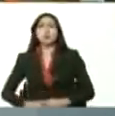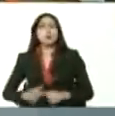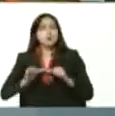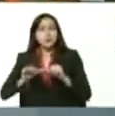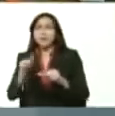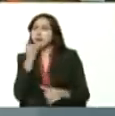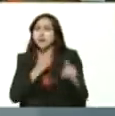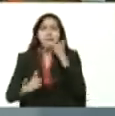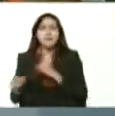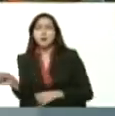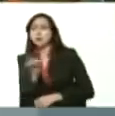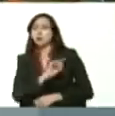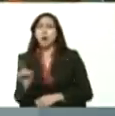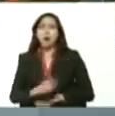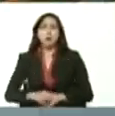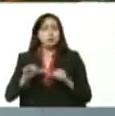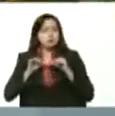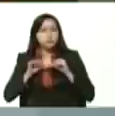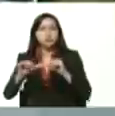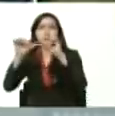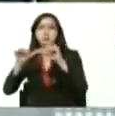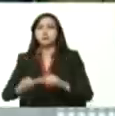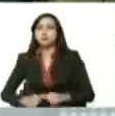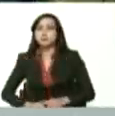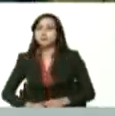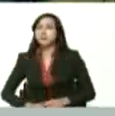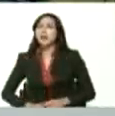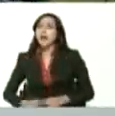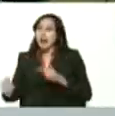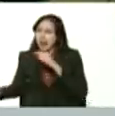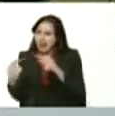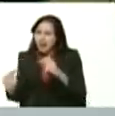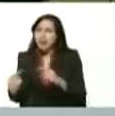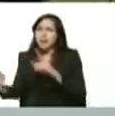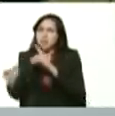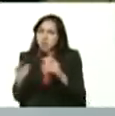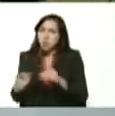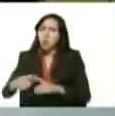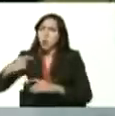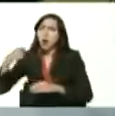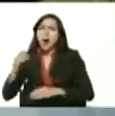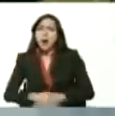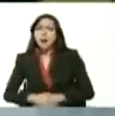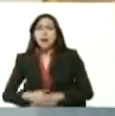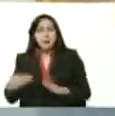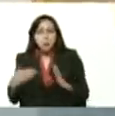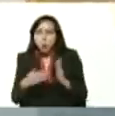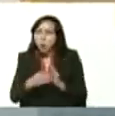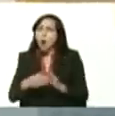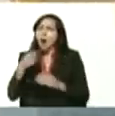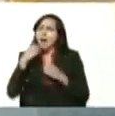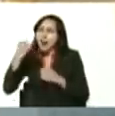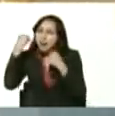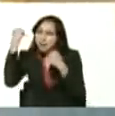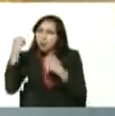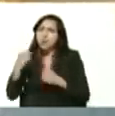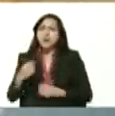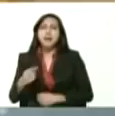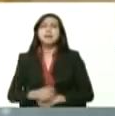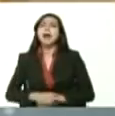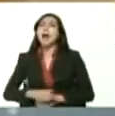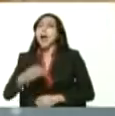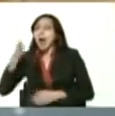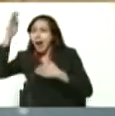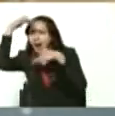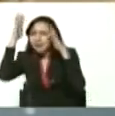jamás a abrir el oído a la crítica al reclamo a la protesta a la